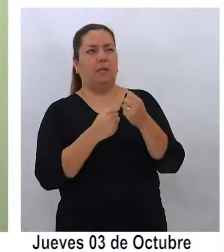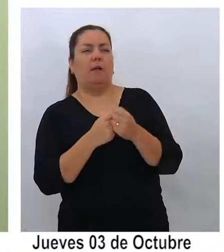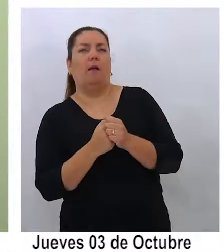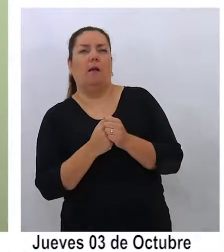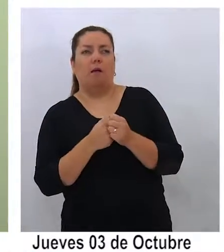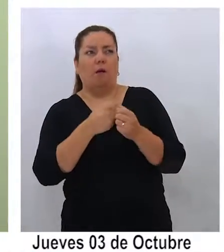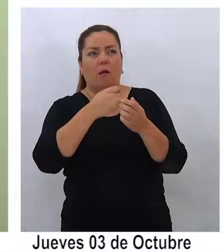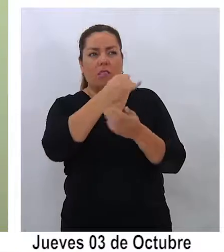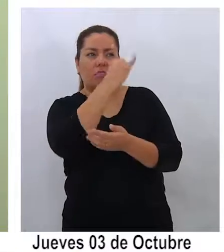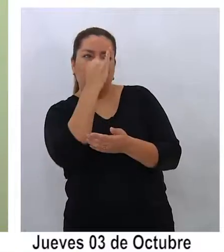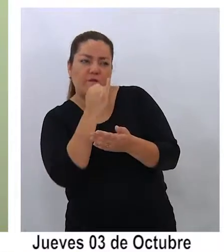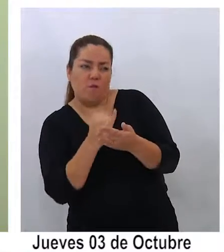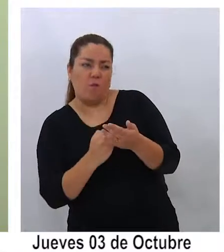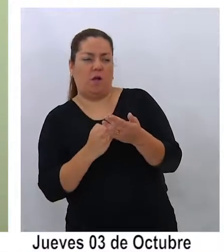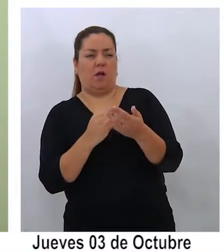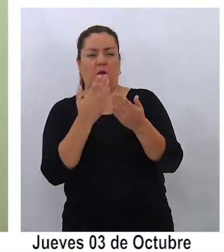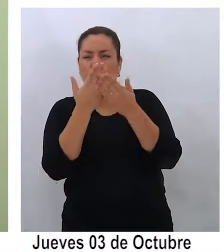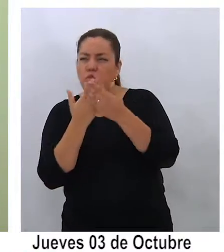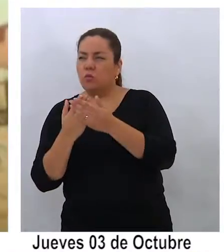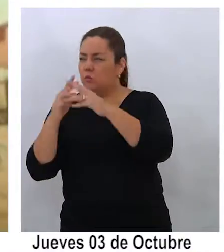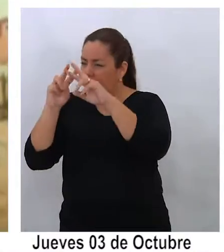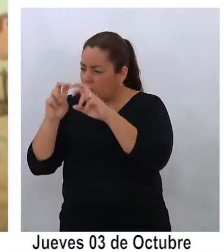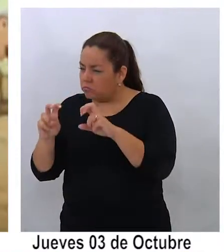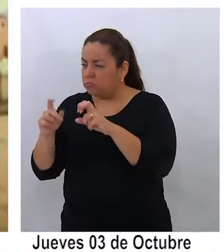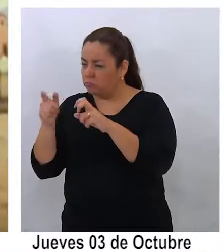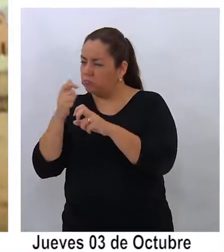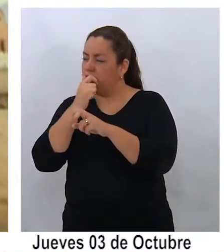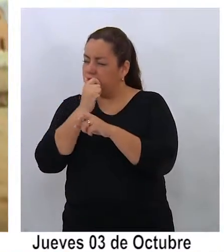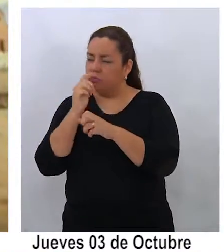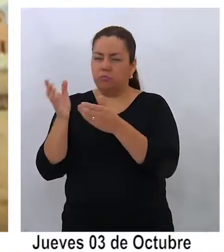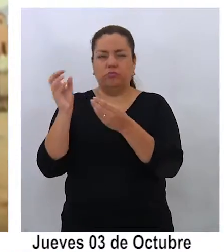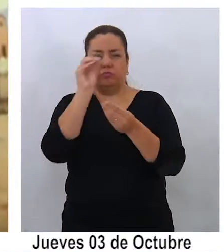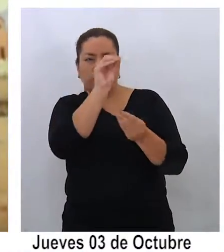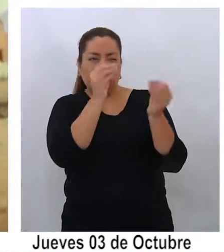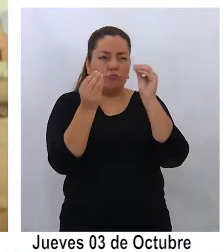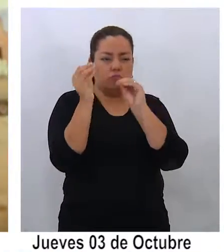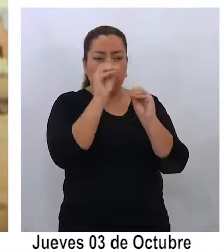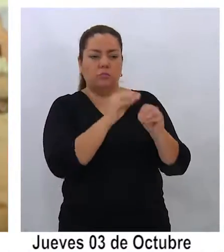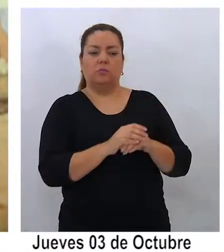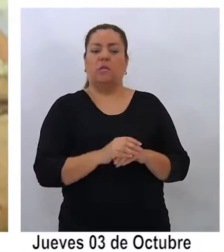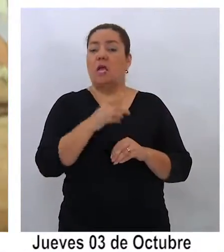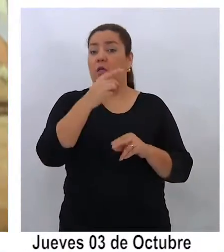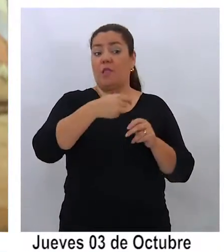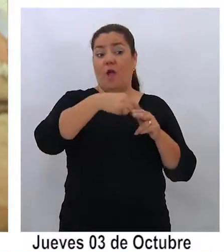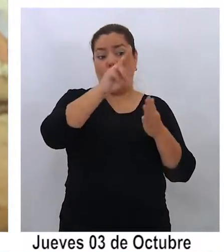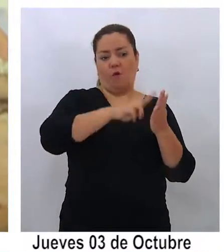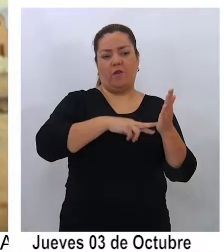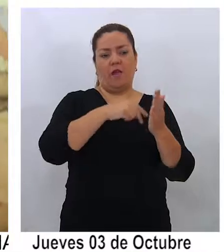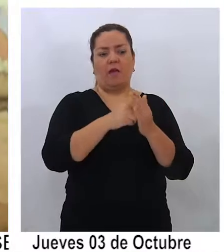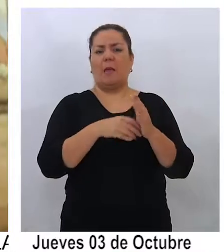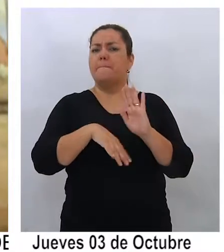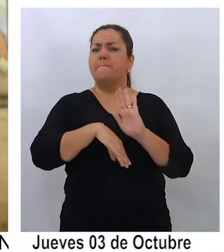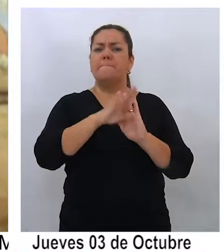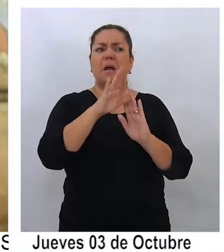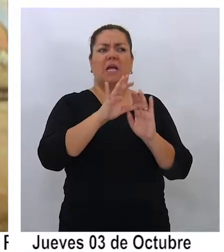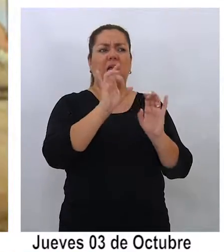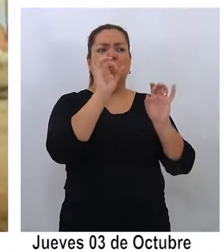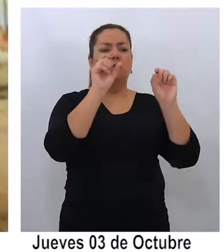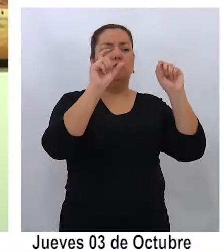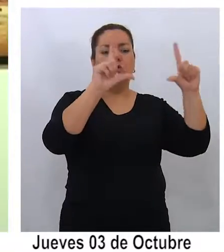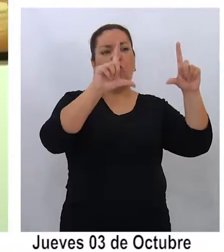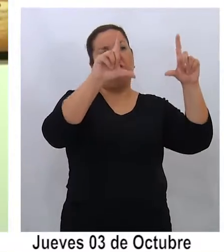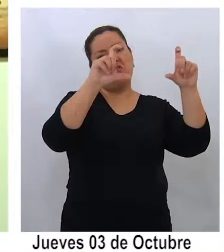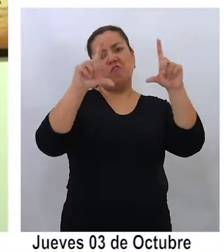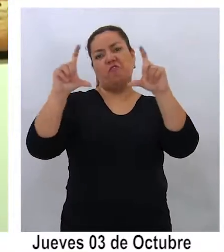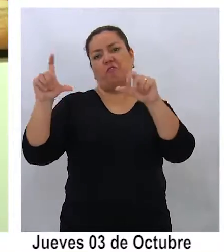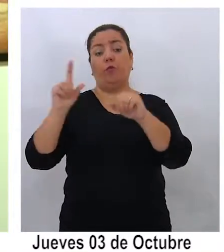dibuja, él estudia. Una obra que transmite algo más que imágenes de la Pampa. Este